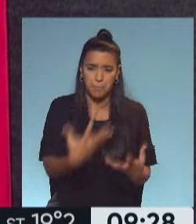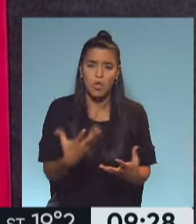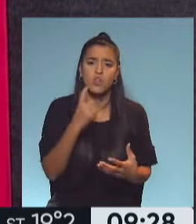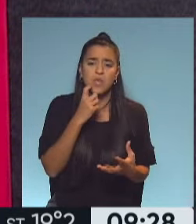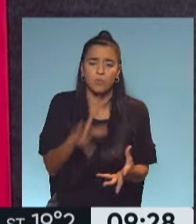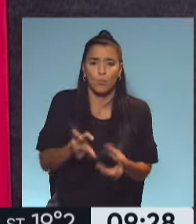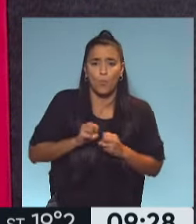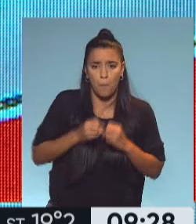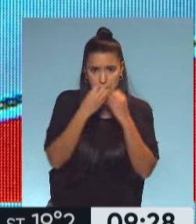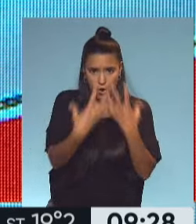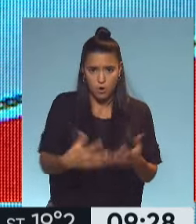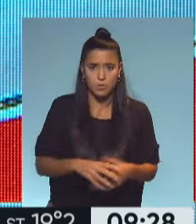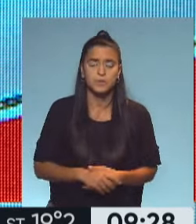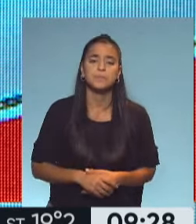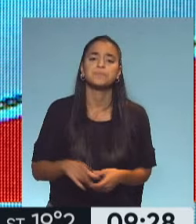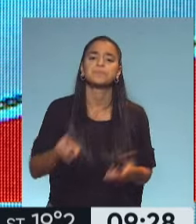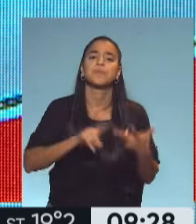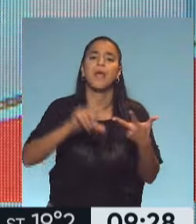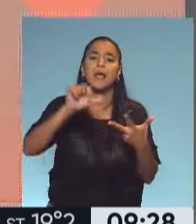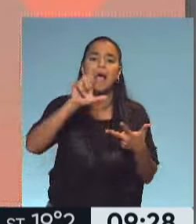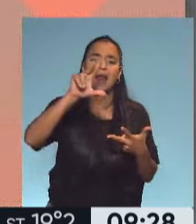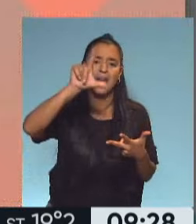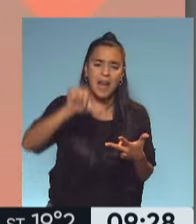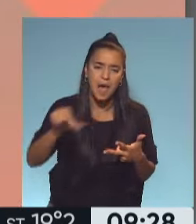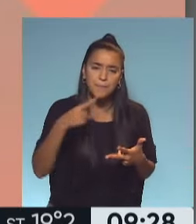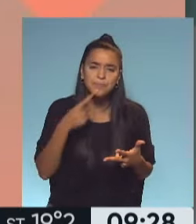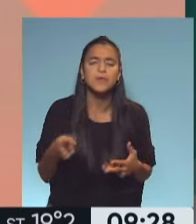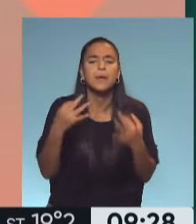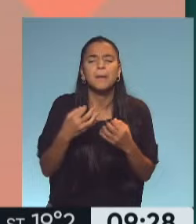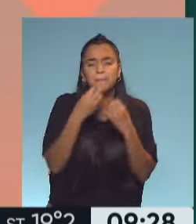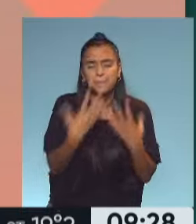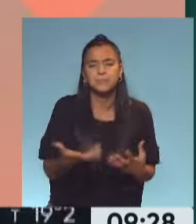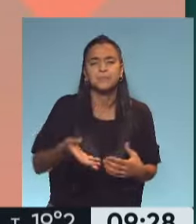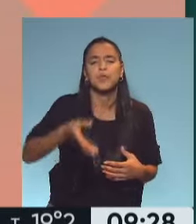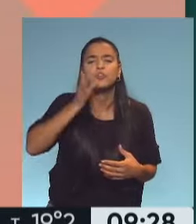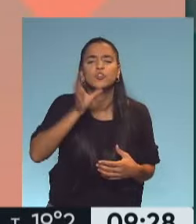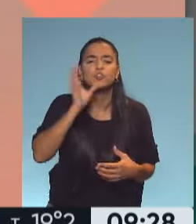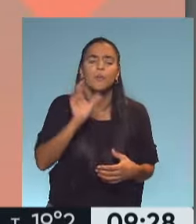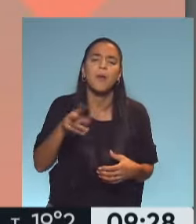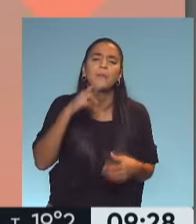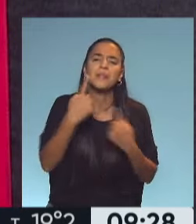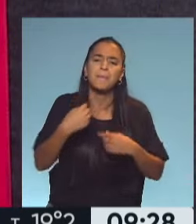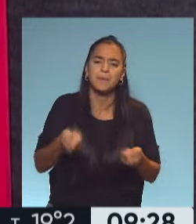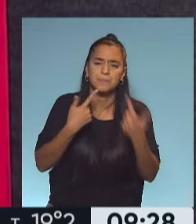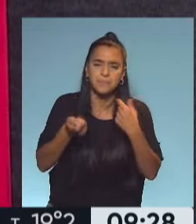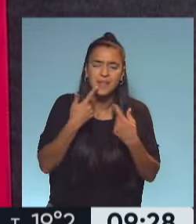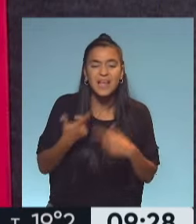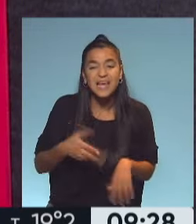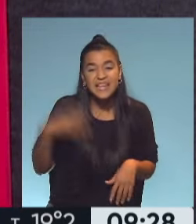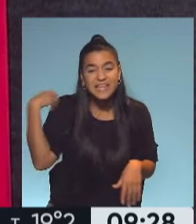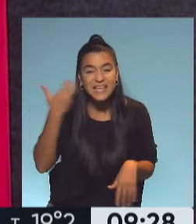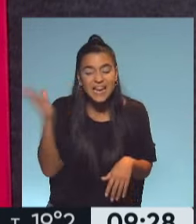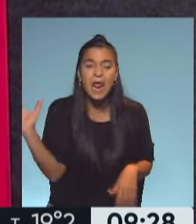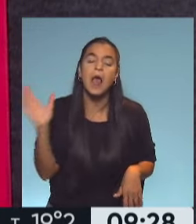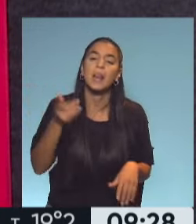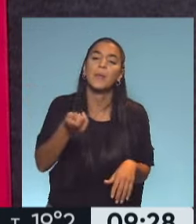hierro que está presente ahí. Dice Carla, vos que sos nutri, Hernán, ¿es conveniente tomar multivitamínicos? En general, el tema de